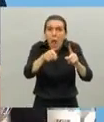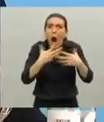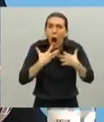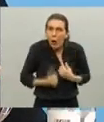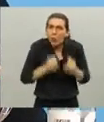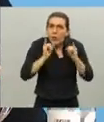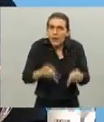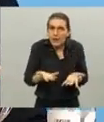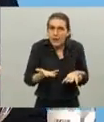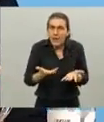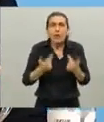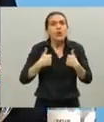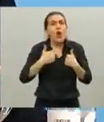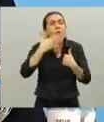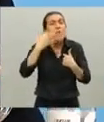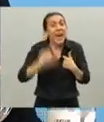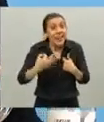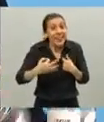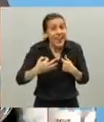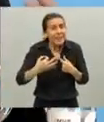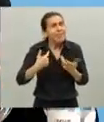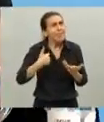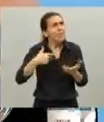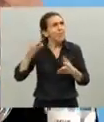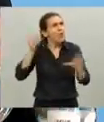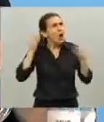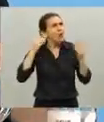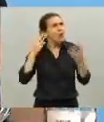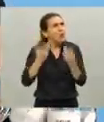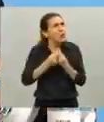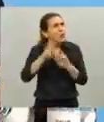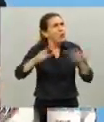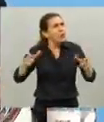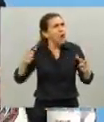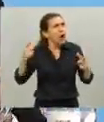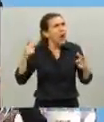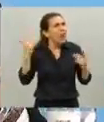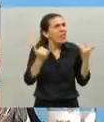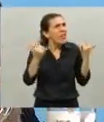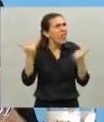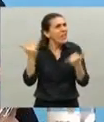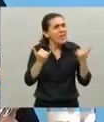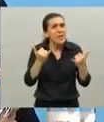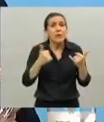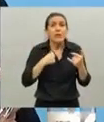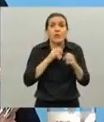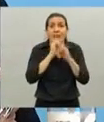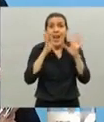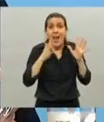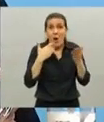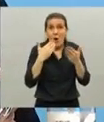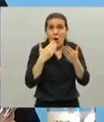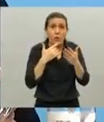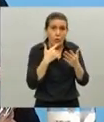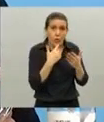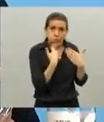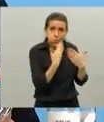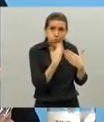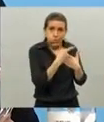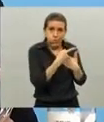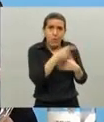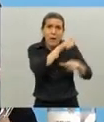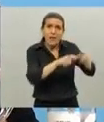entonces yo la verdad es que escucho mucho este comentario y quiero aclarar lo hablo con los con los